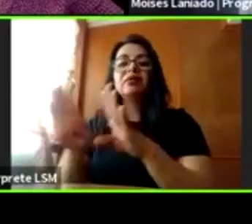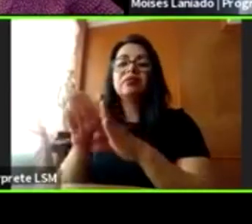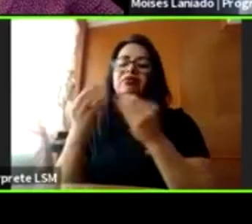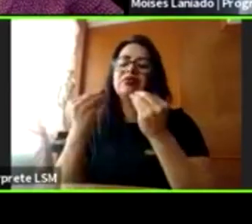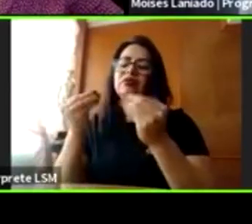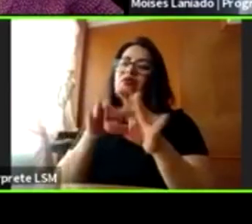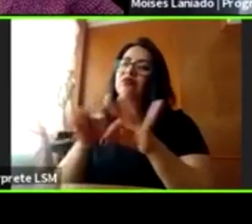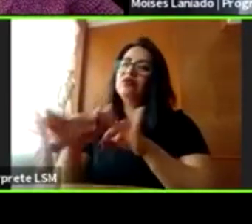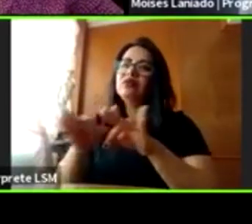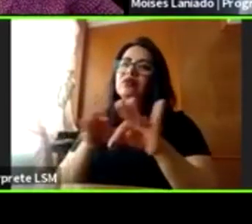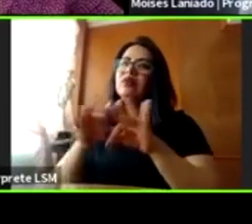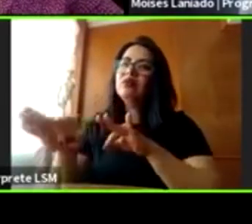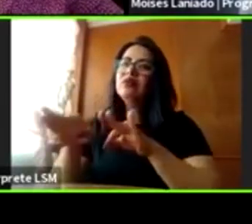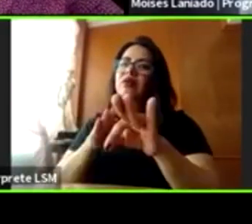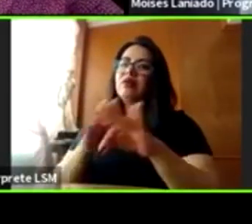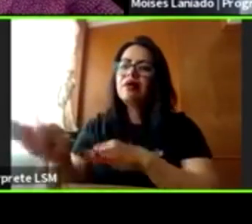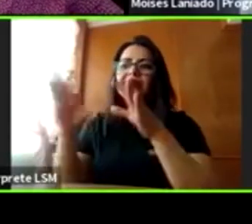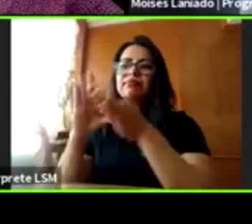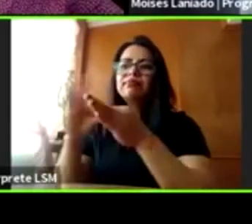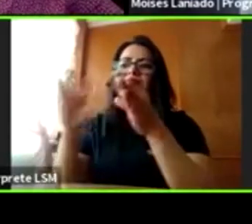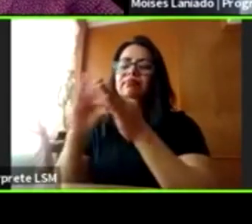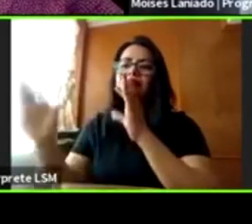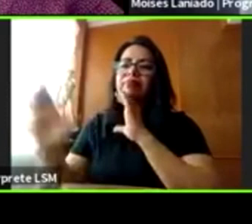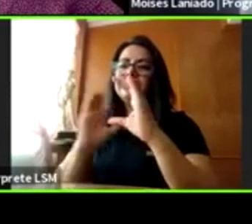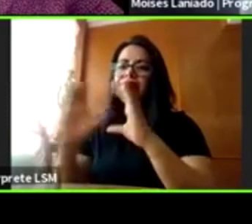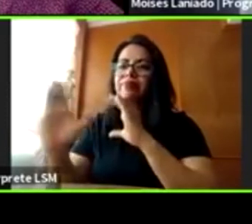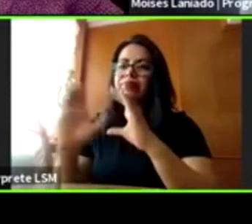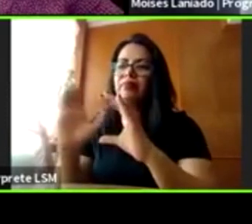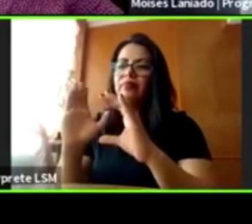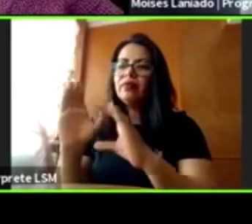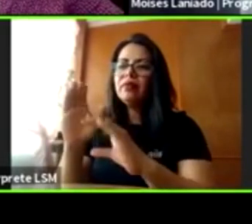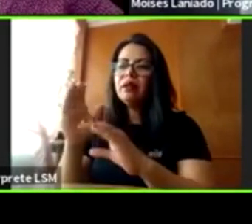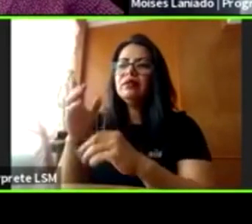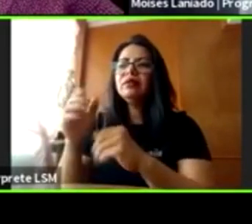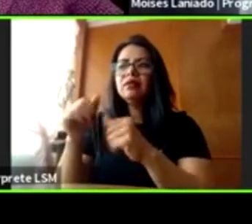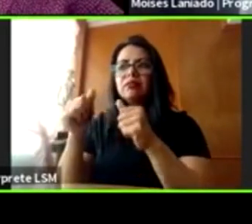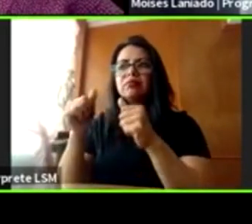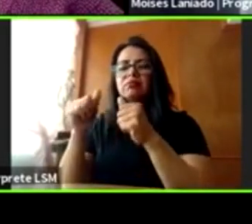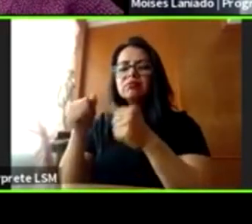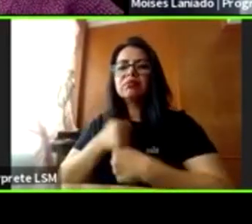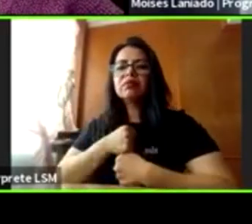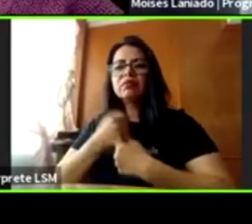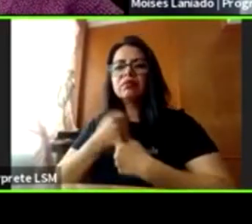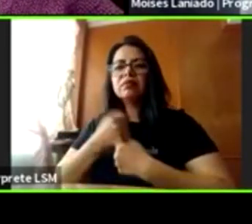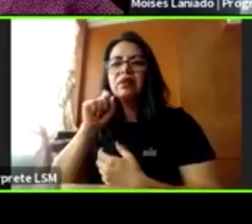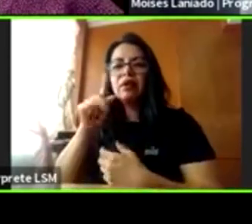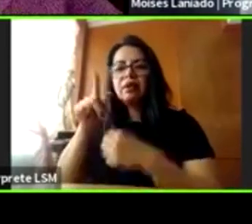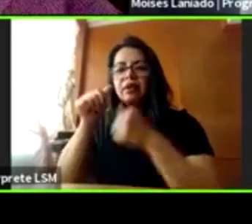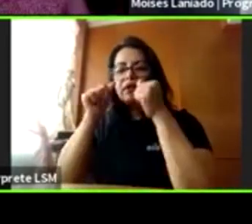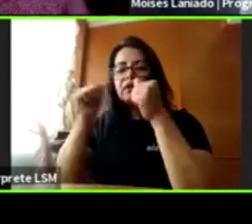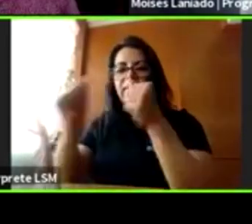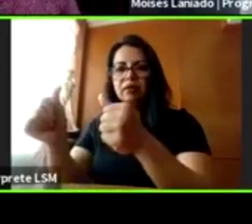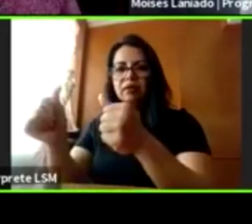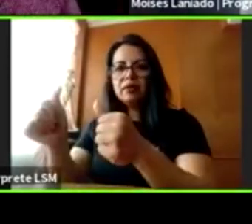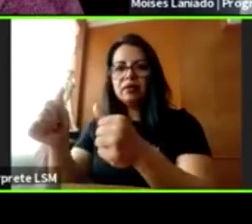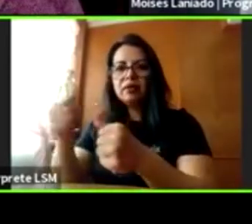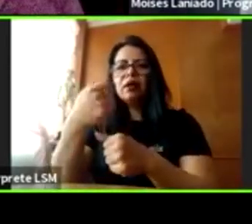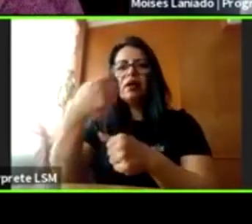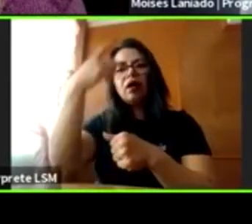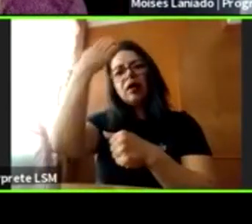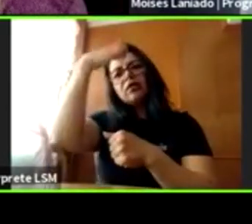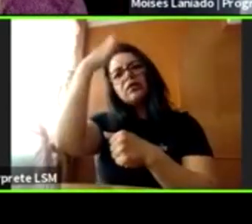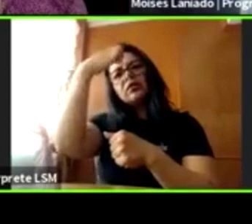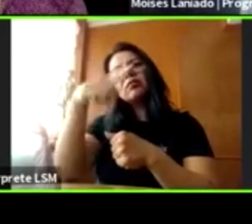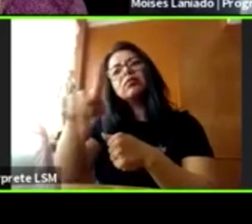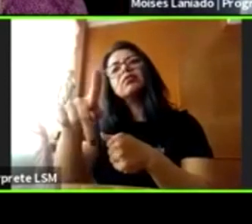hablar, pero también, insisto, creo que en la parte de detectar es atender. ¿Cuál es la experiencia de guardianes? Mira, tenemos